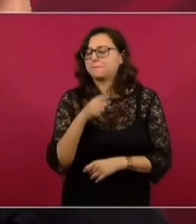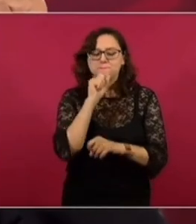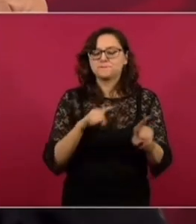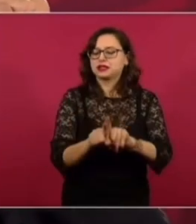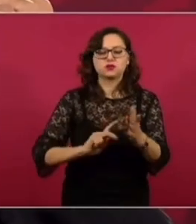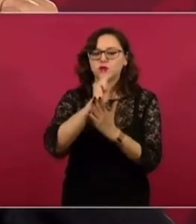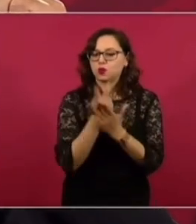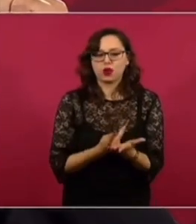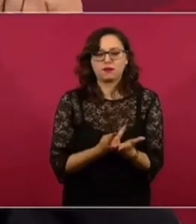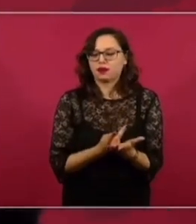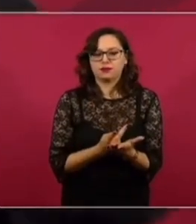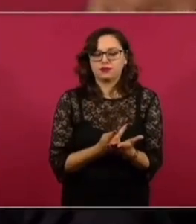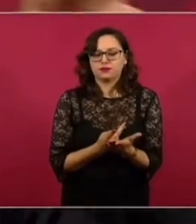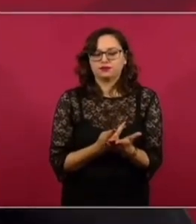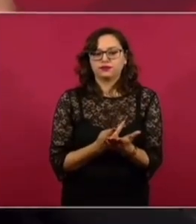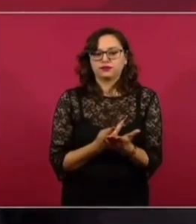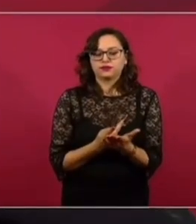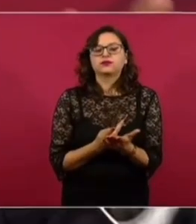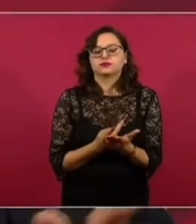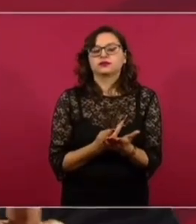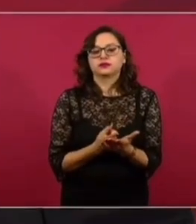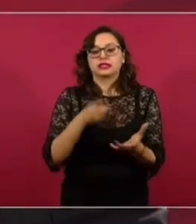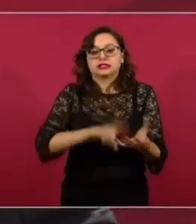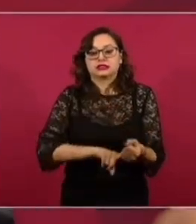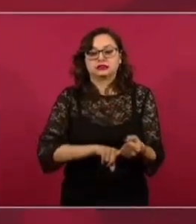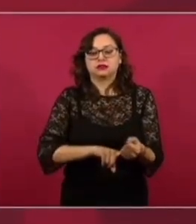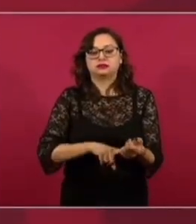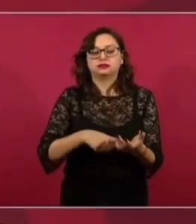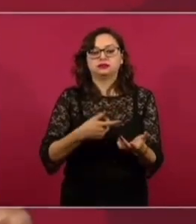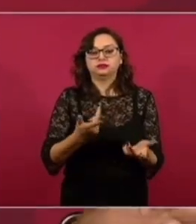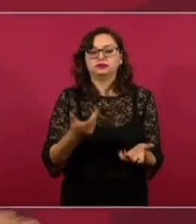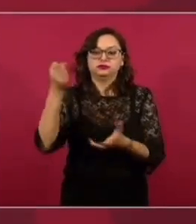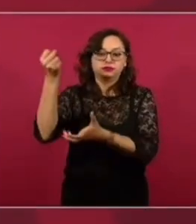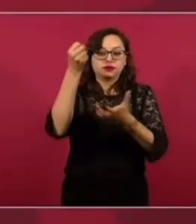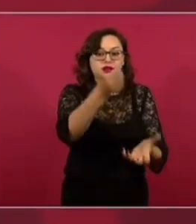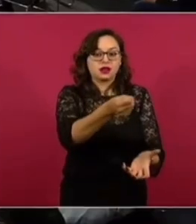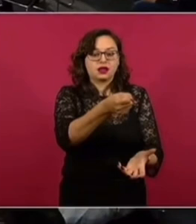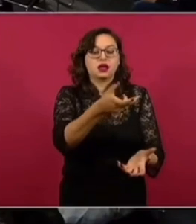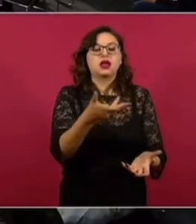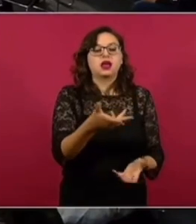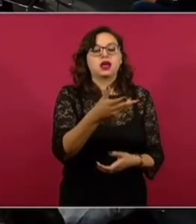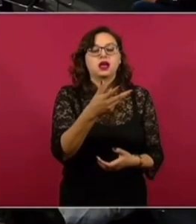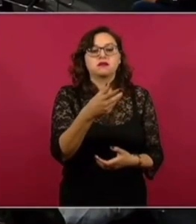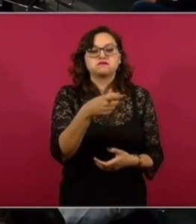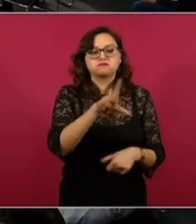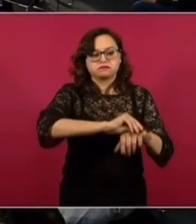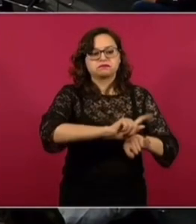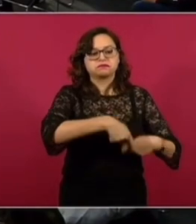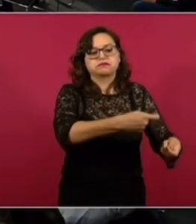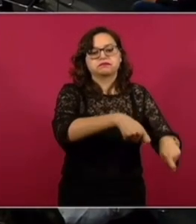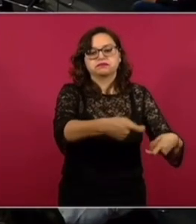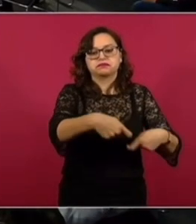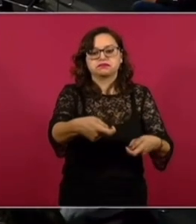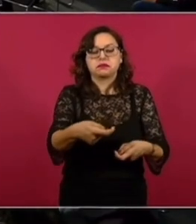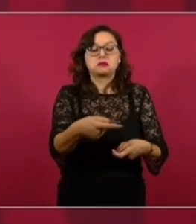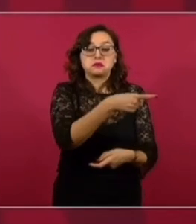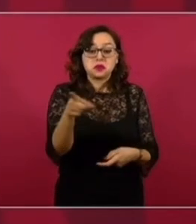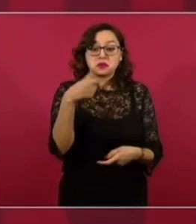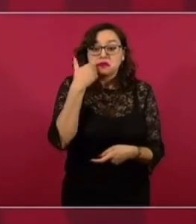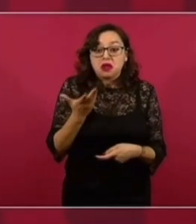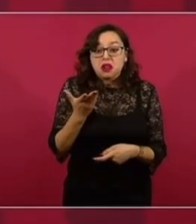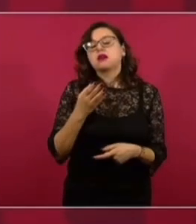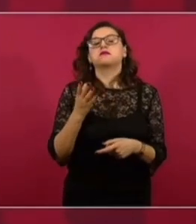que en este esquema neoliberal privatizador daban concesiones al que